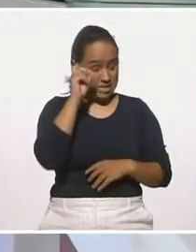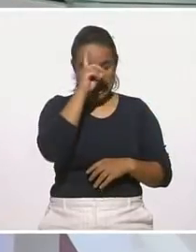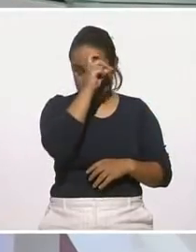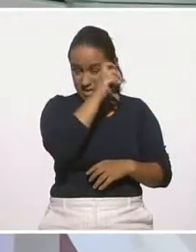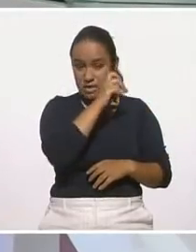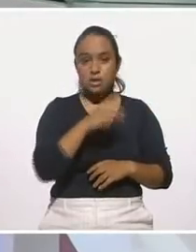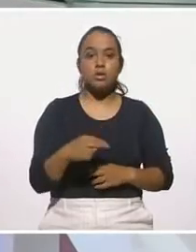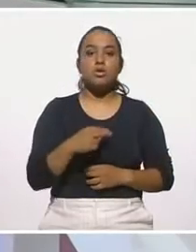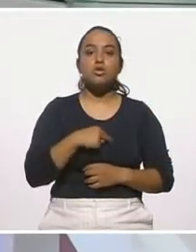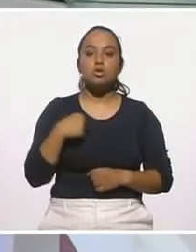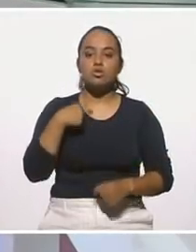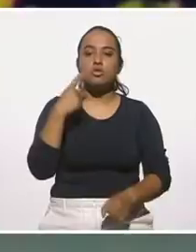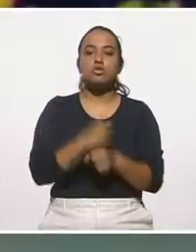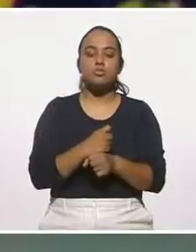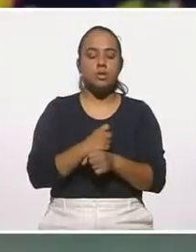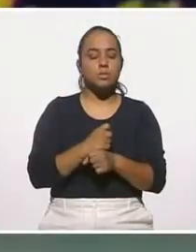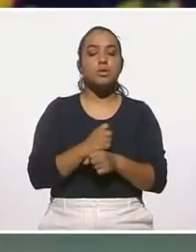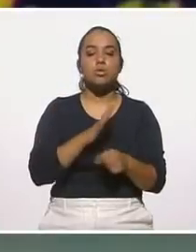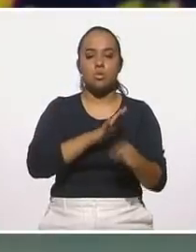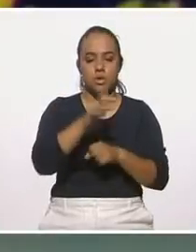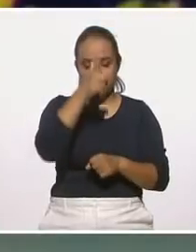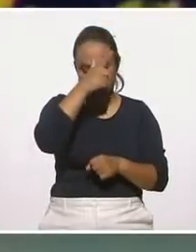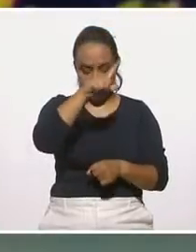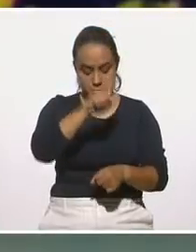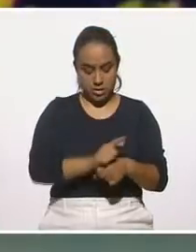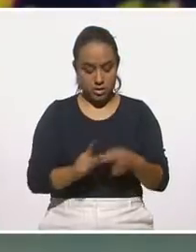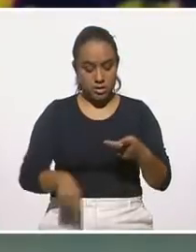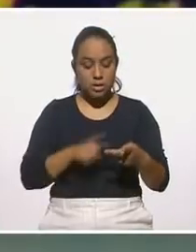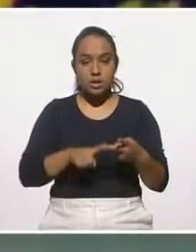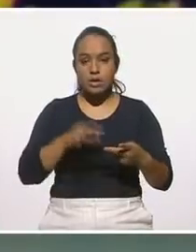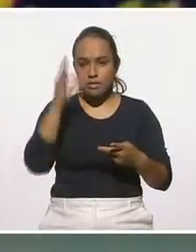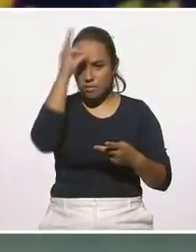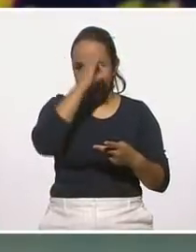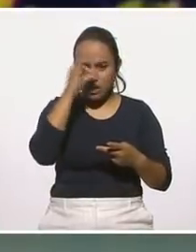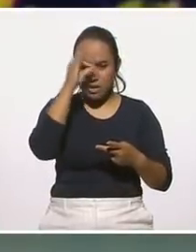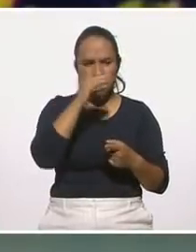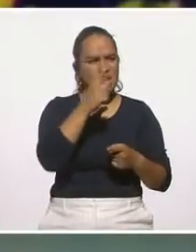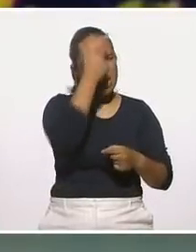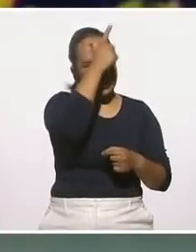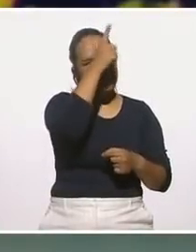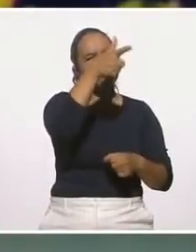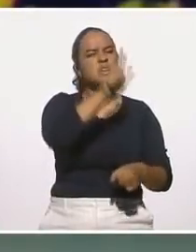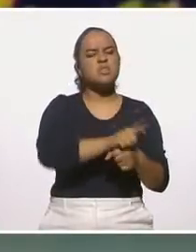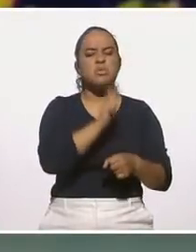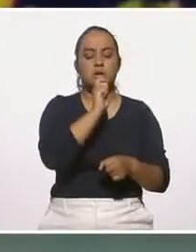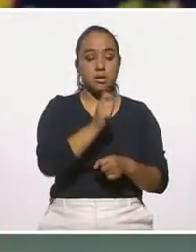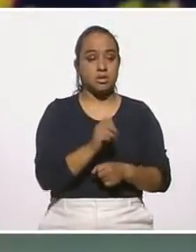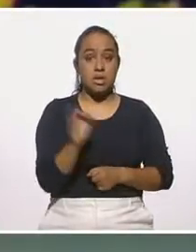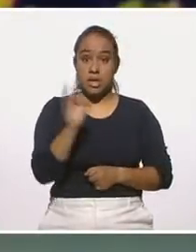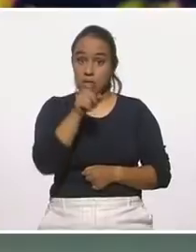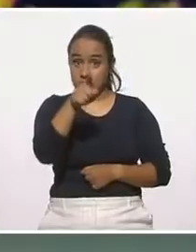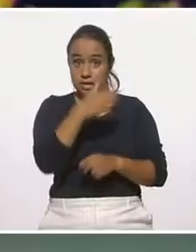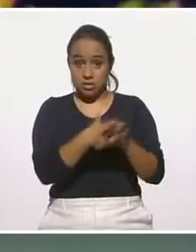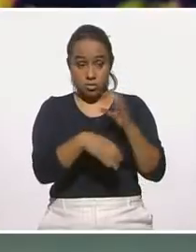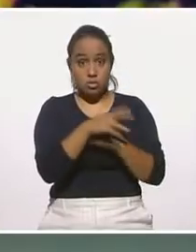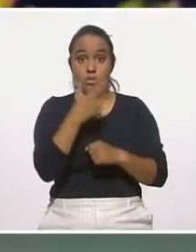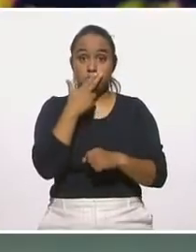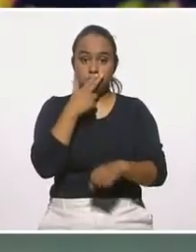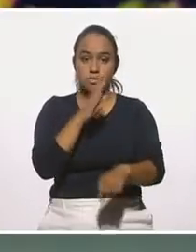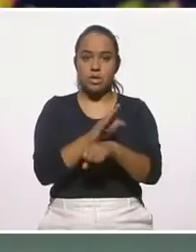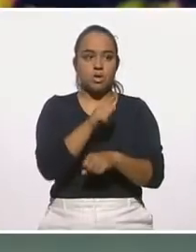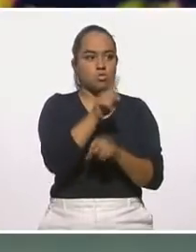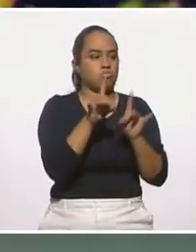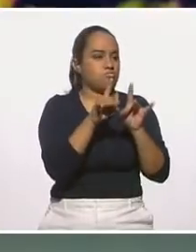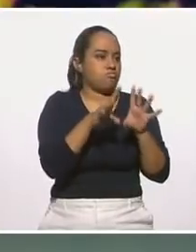nosotros sí vamos primero por el tema espiritual. Después vamos con el filosófico. El espiritual sería, si a ti te funciona algo que en este momento estás